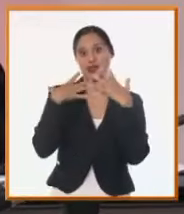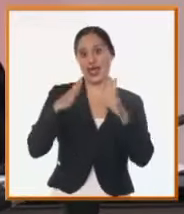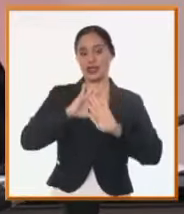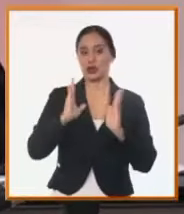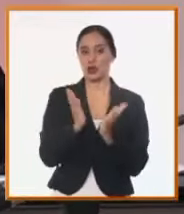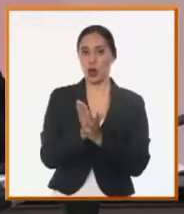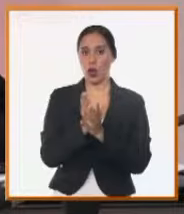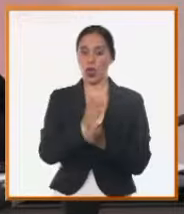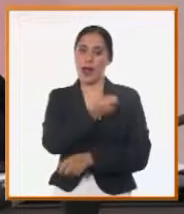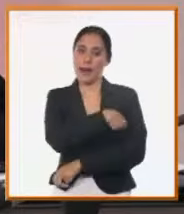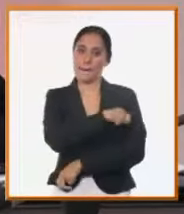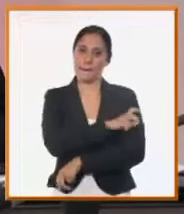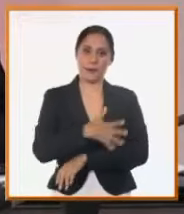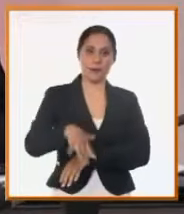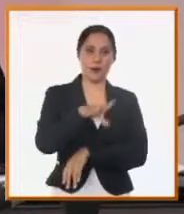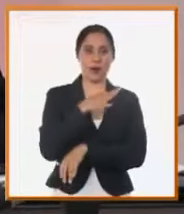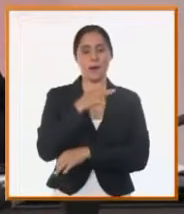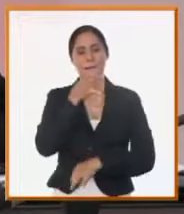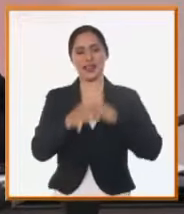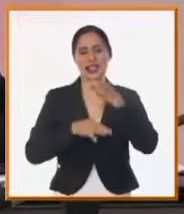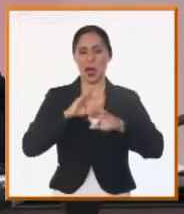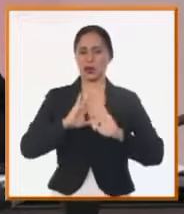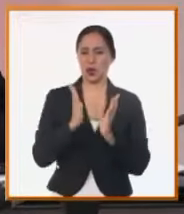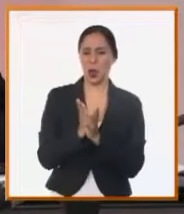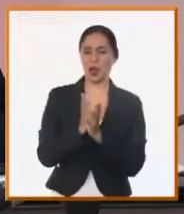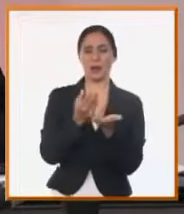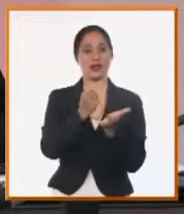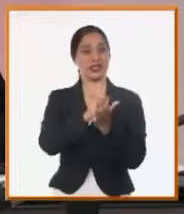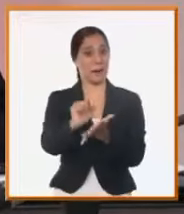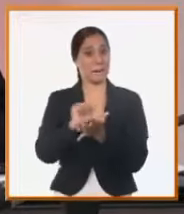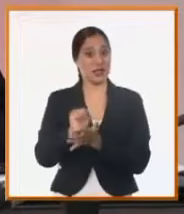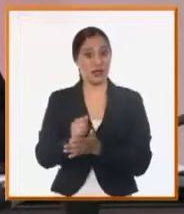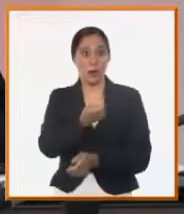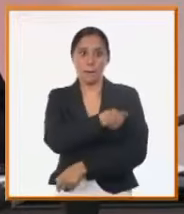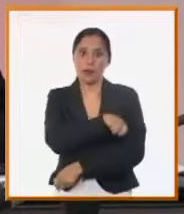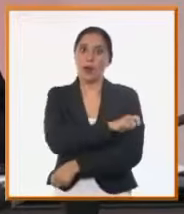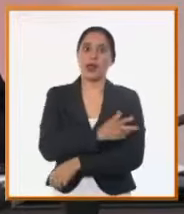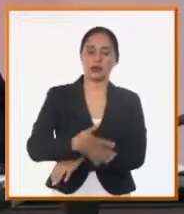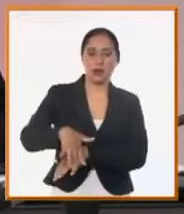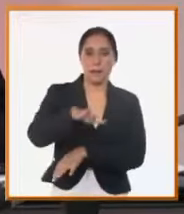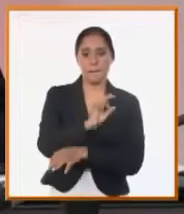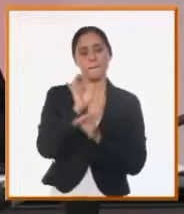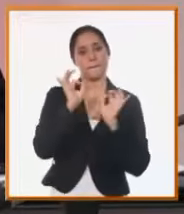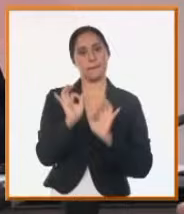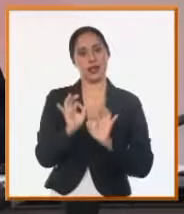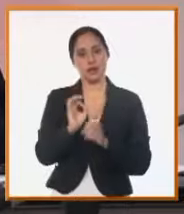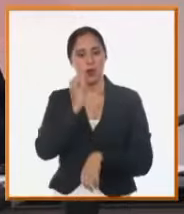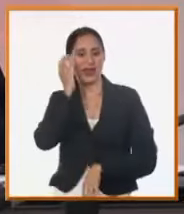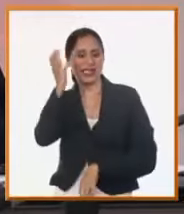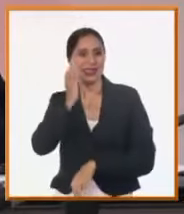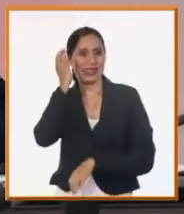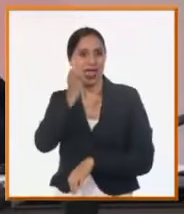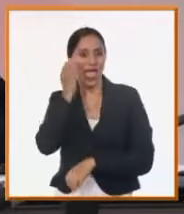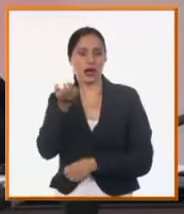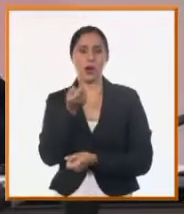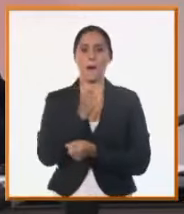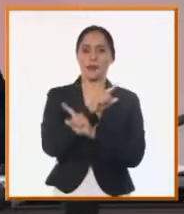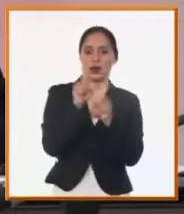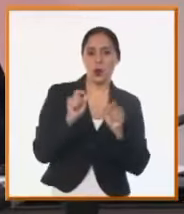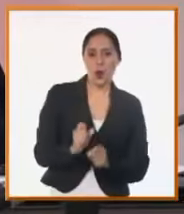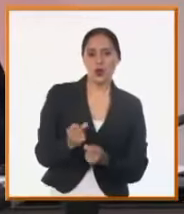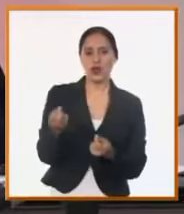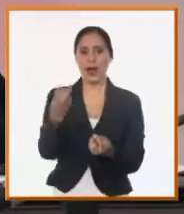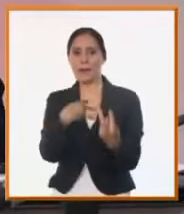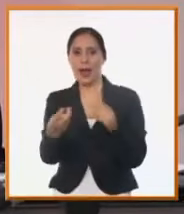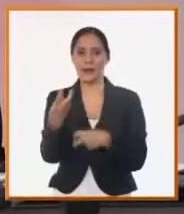hablamos fundamentalmente de los servicios a la población directamente, pues también las opiniones, los comentarios que hemos recibido de